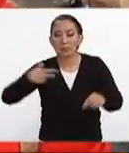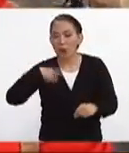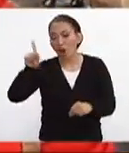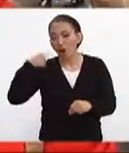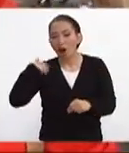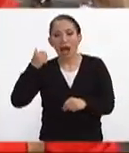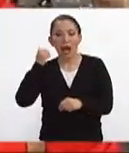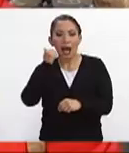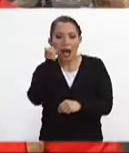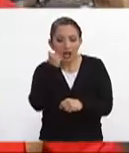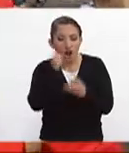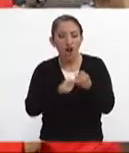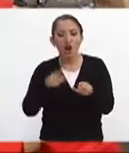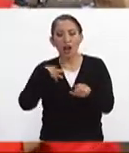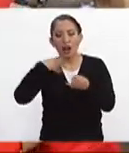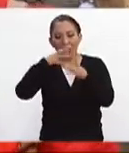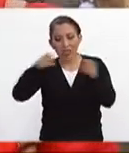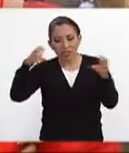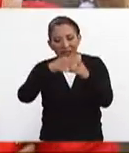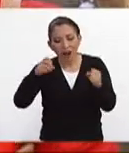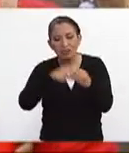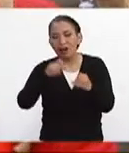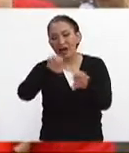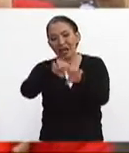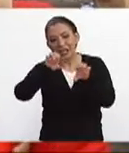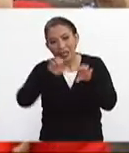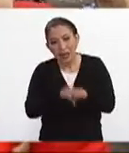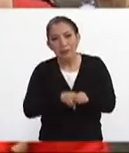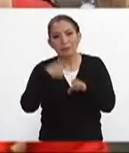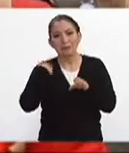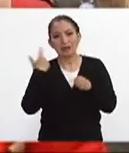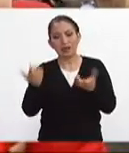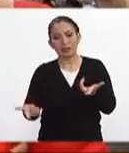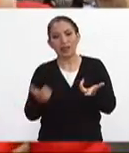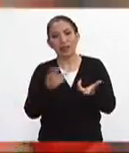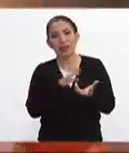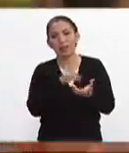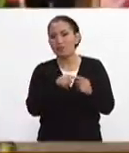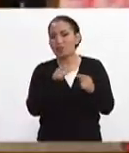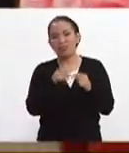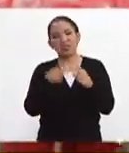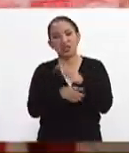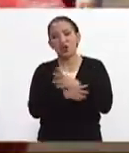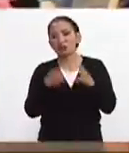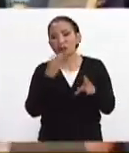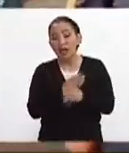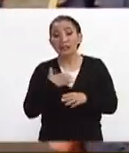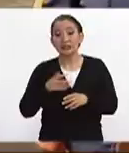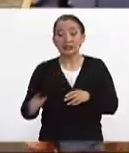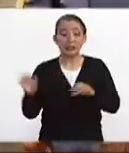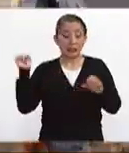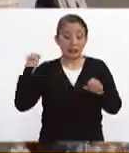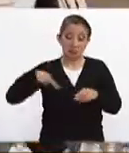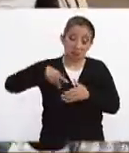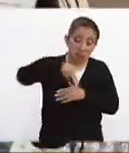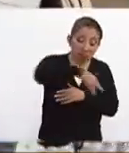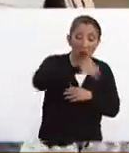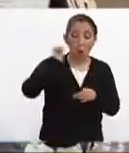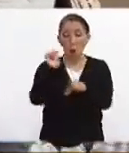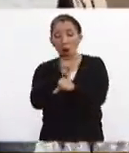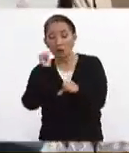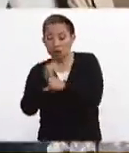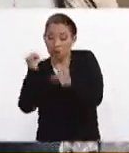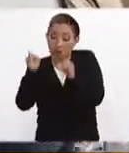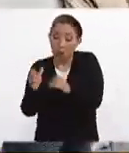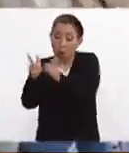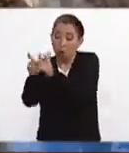conseguimos alcohol algodón algunos equipos de venoclisis y ya a pie o en vehículos de manera individual